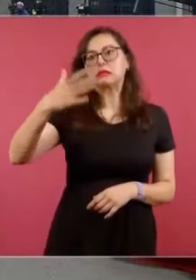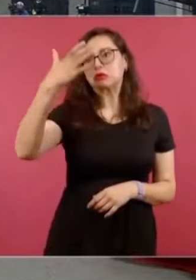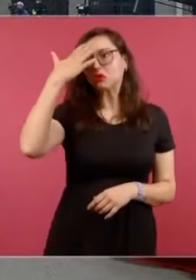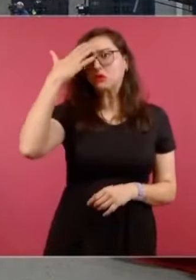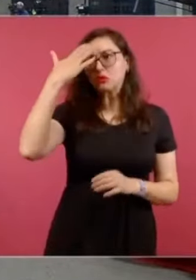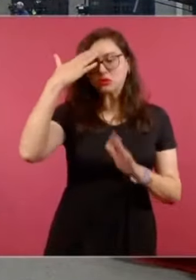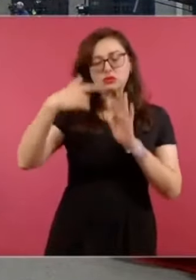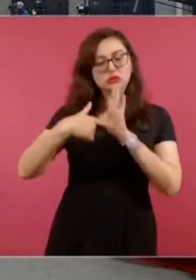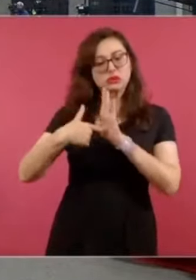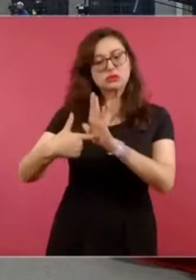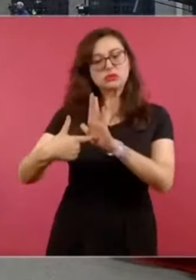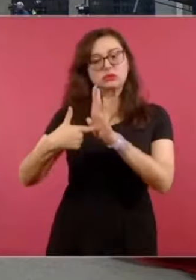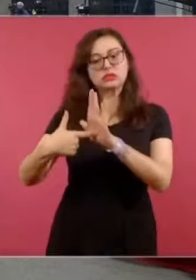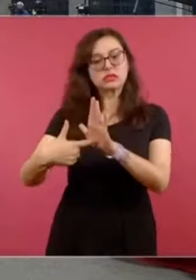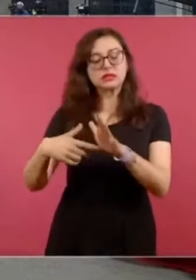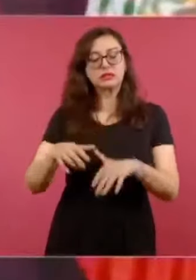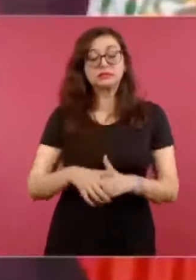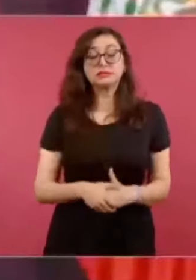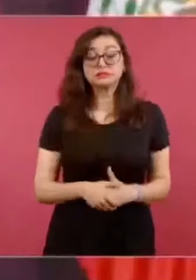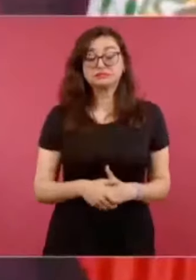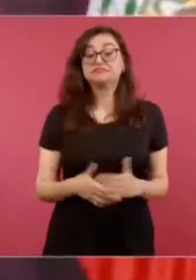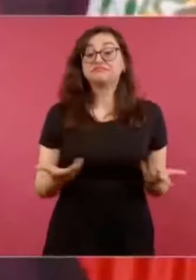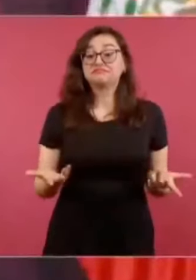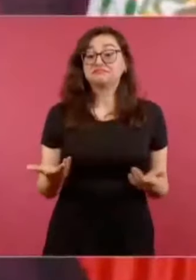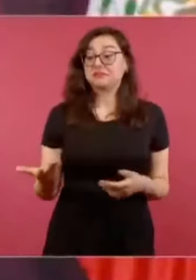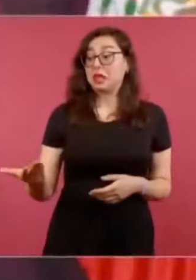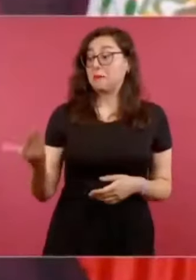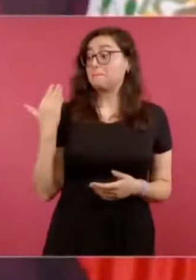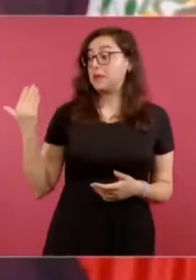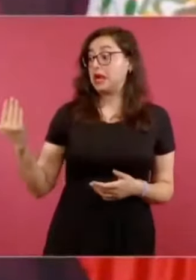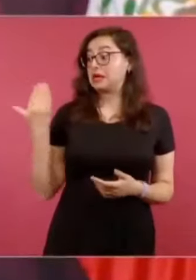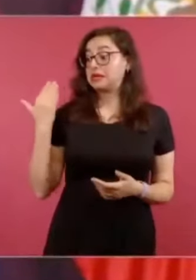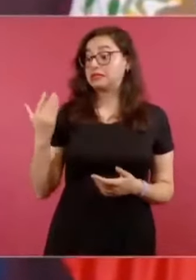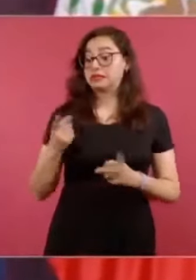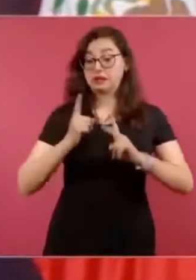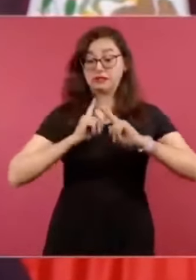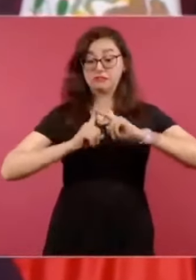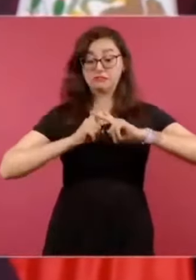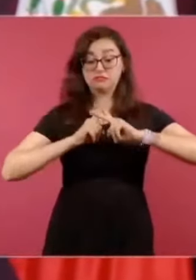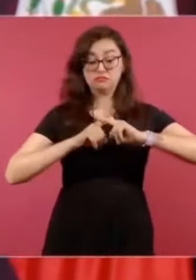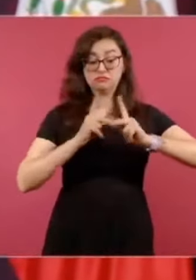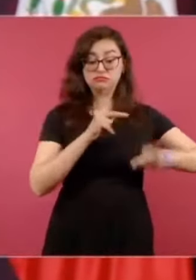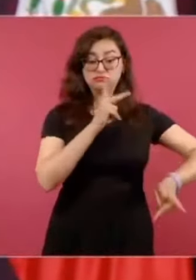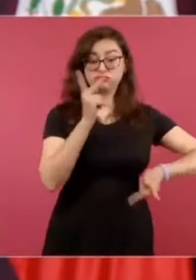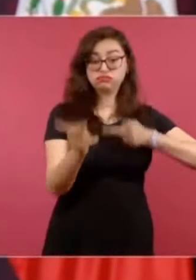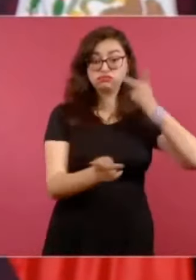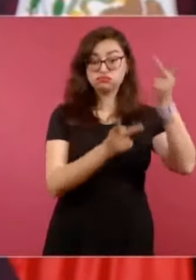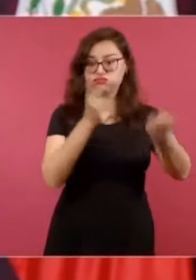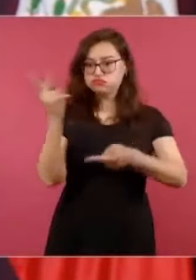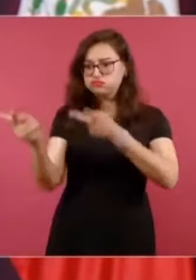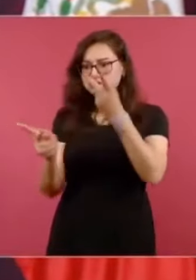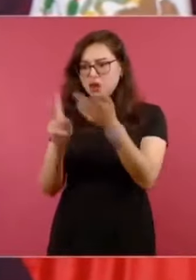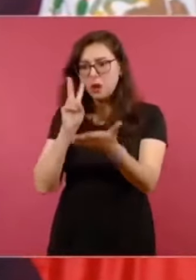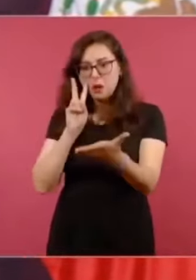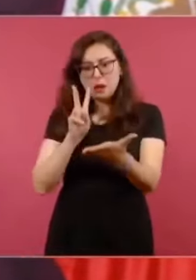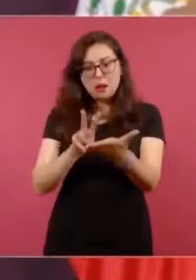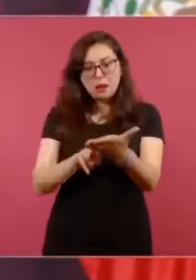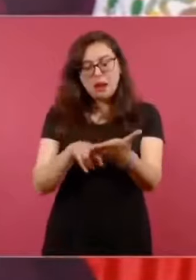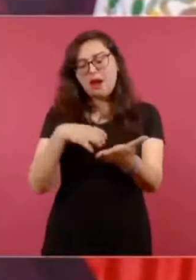de todas las edades donde hay más